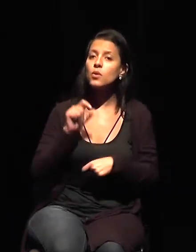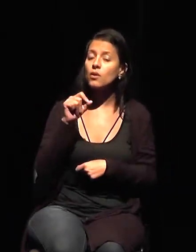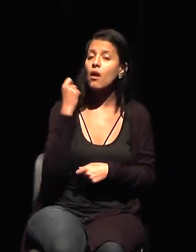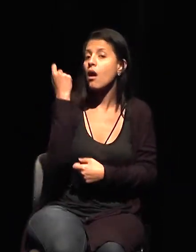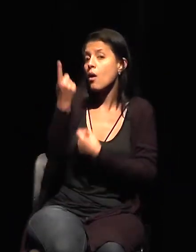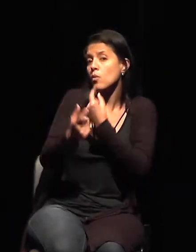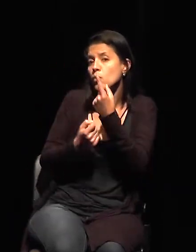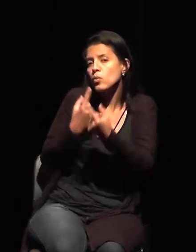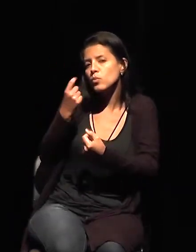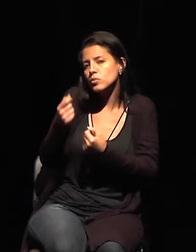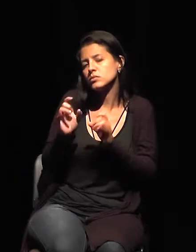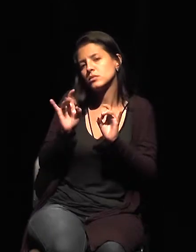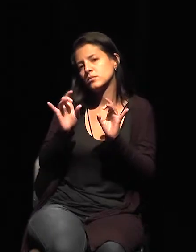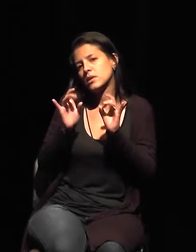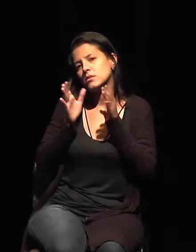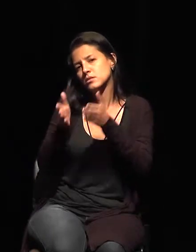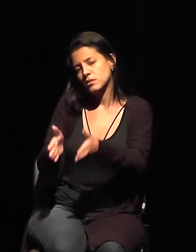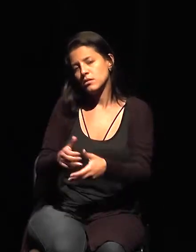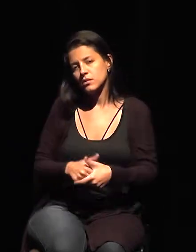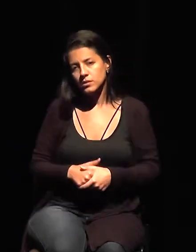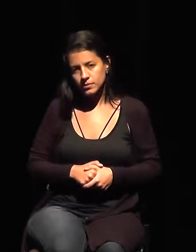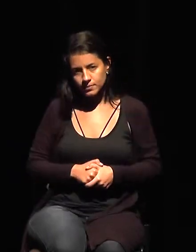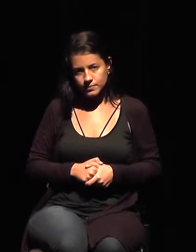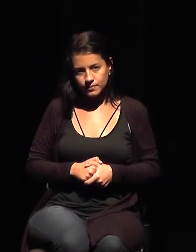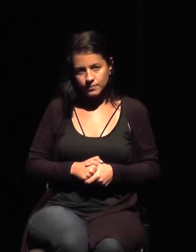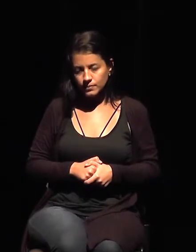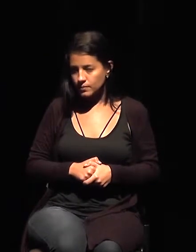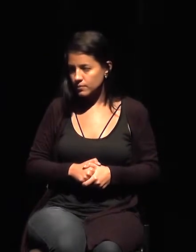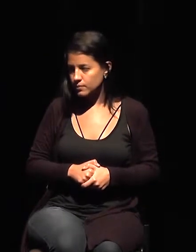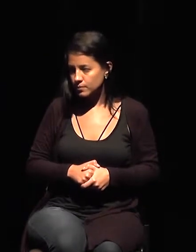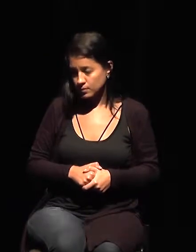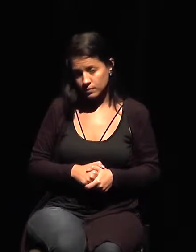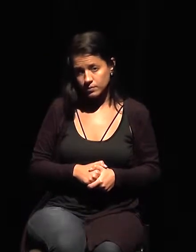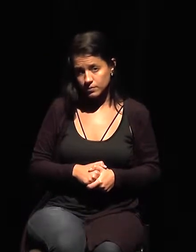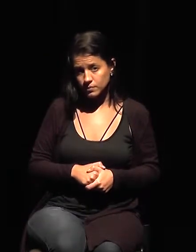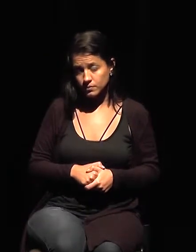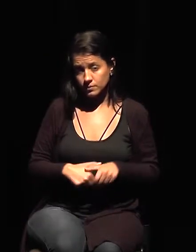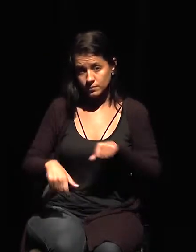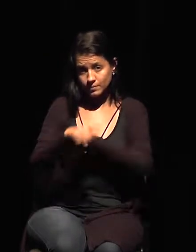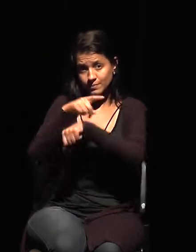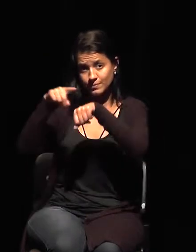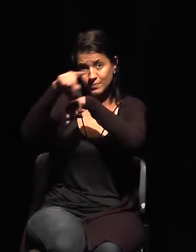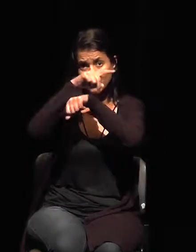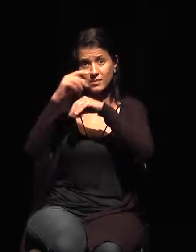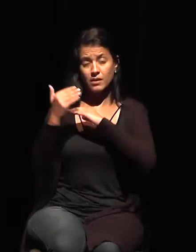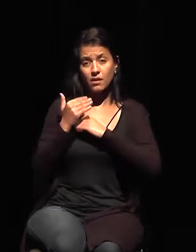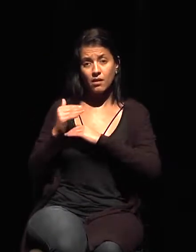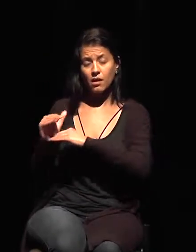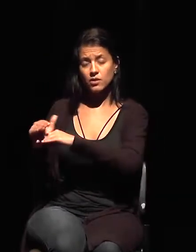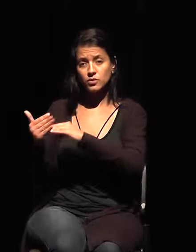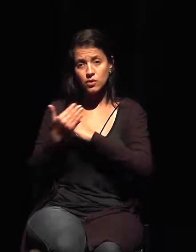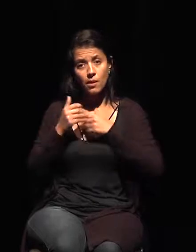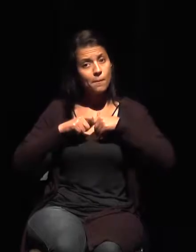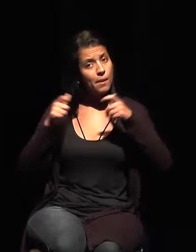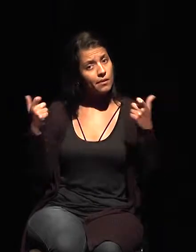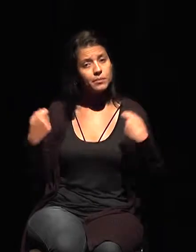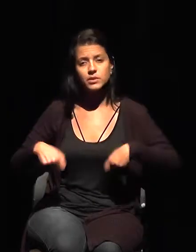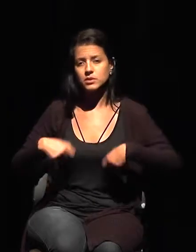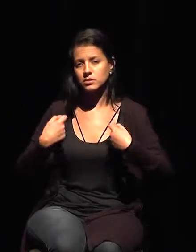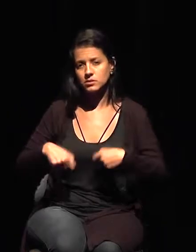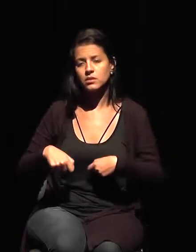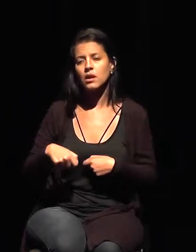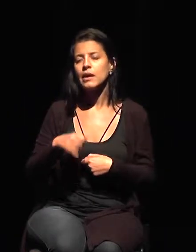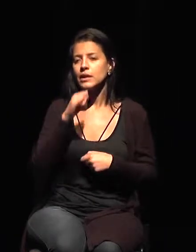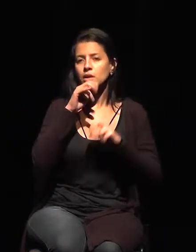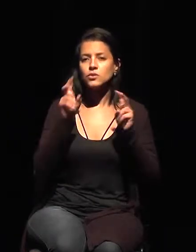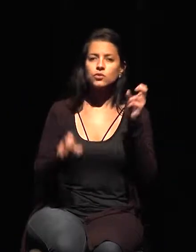Primero, más cooperación entre los países. Buena parte de lo que escucharon referente a Perú o a Chile es una